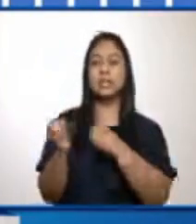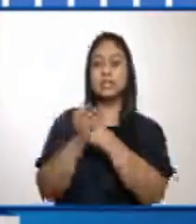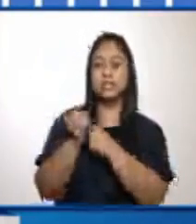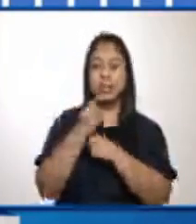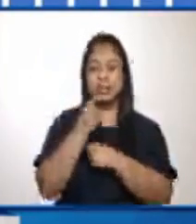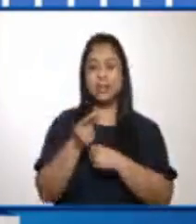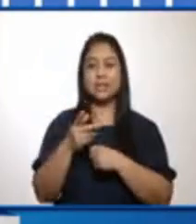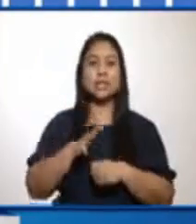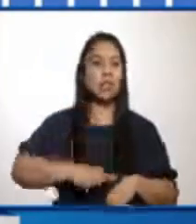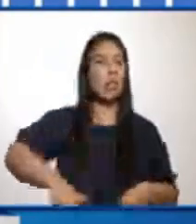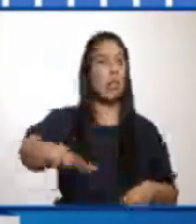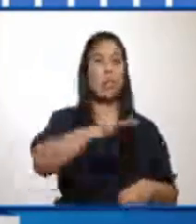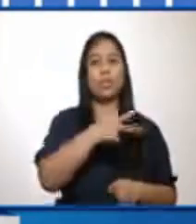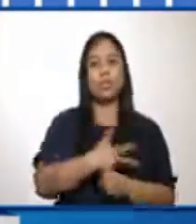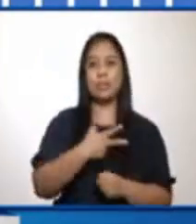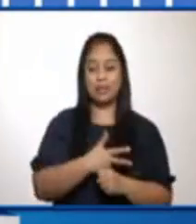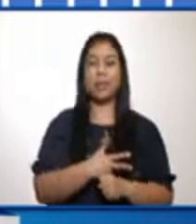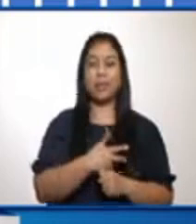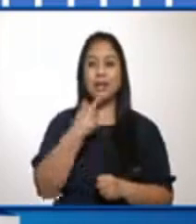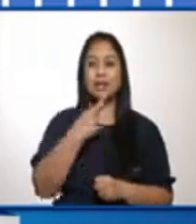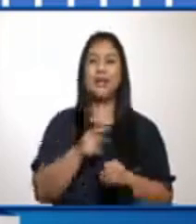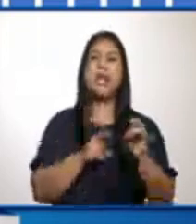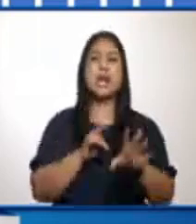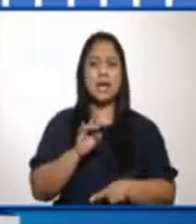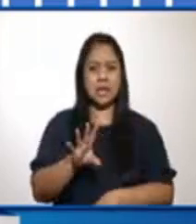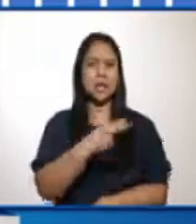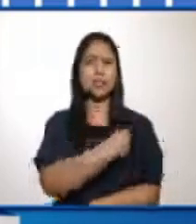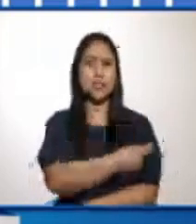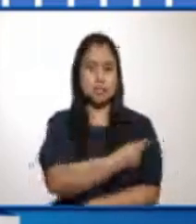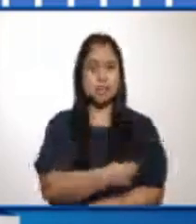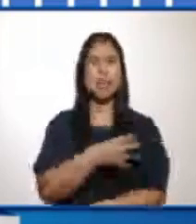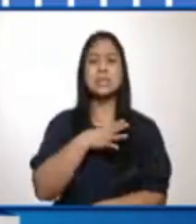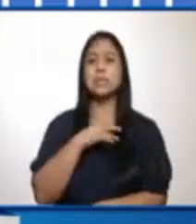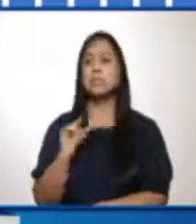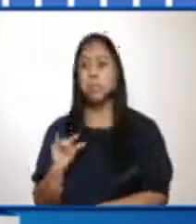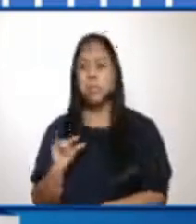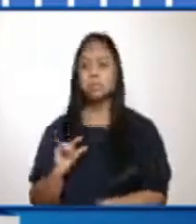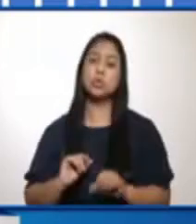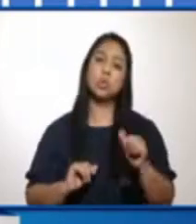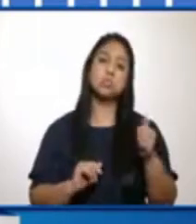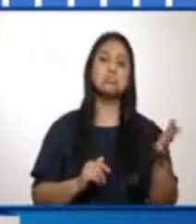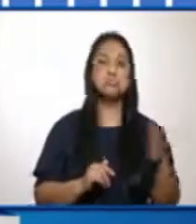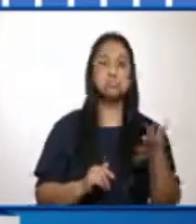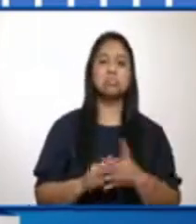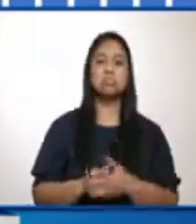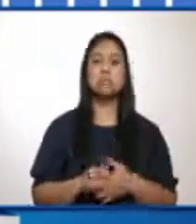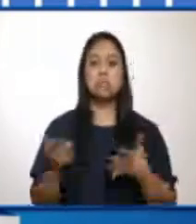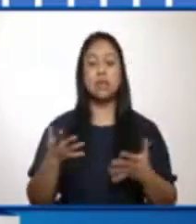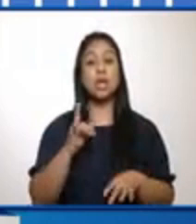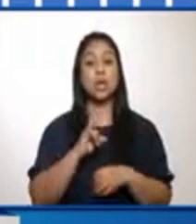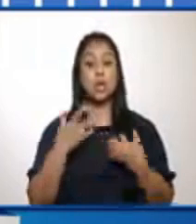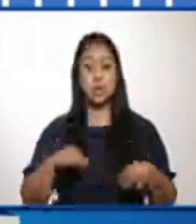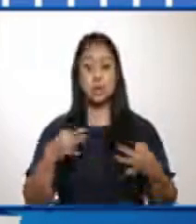a toda la red. Acuérdense que hay hospitales que tienen muy pocos casos. En cuanto a la ocupación